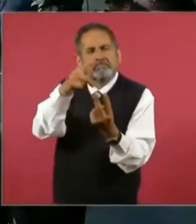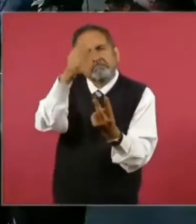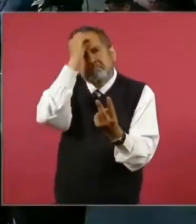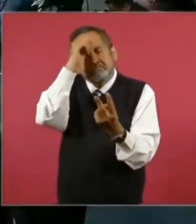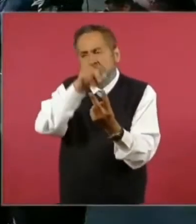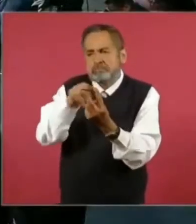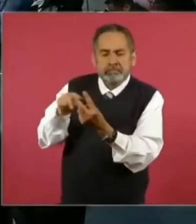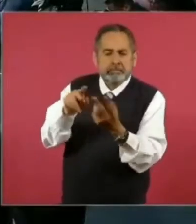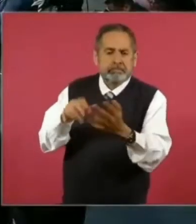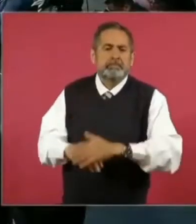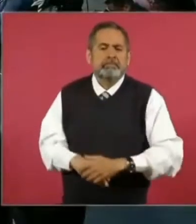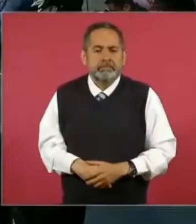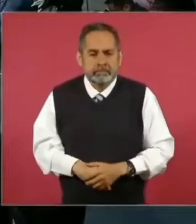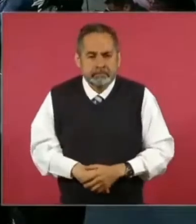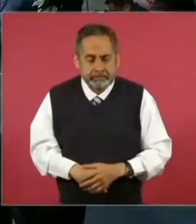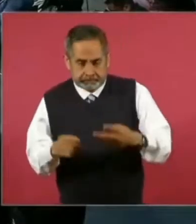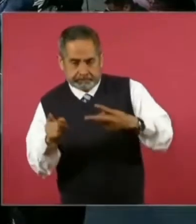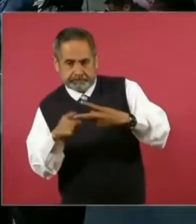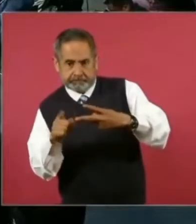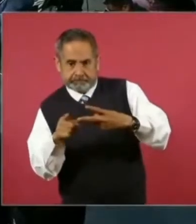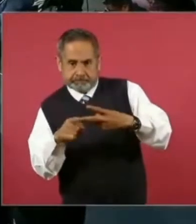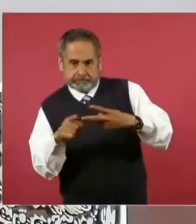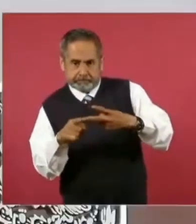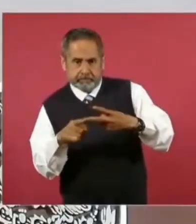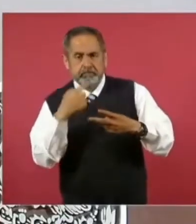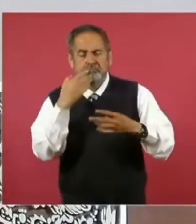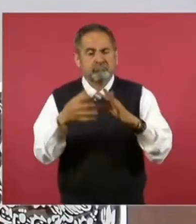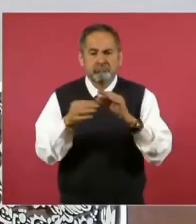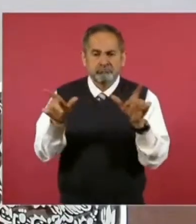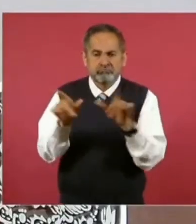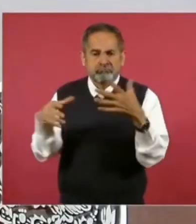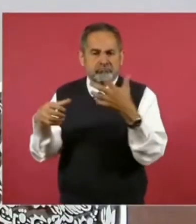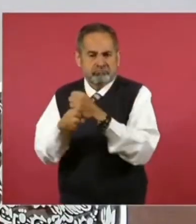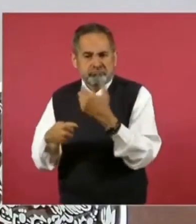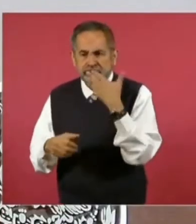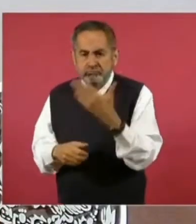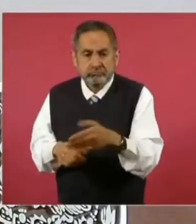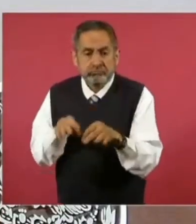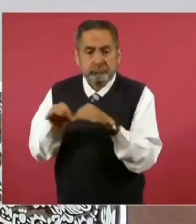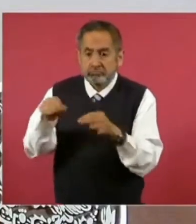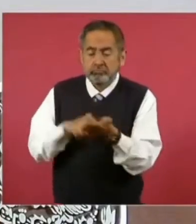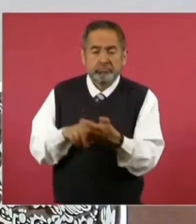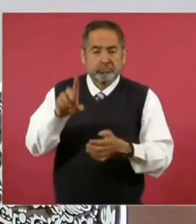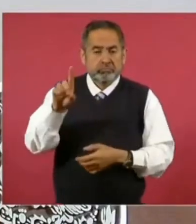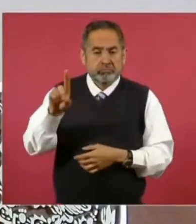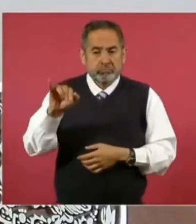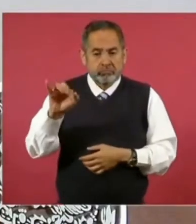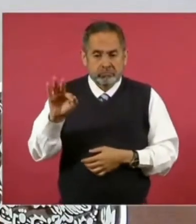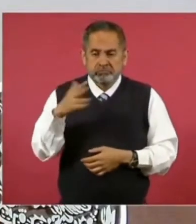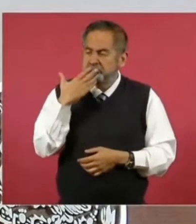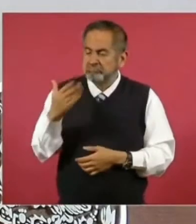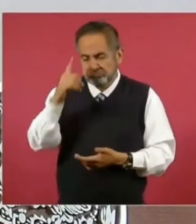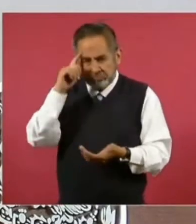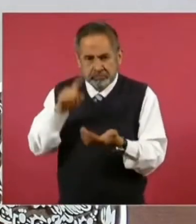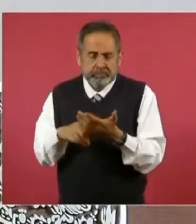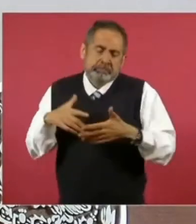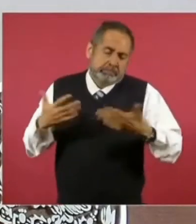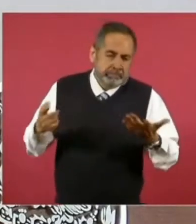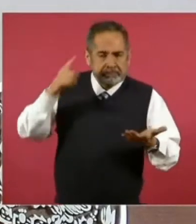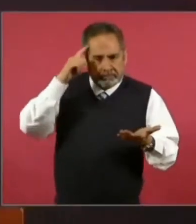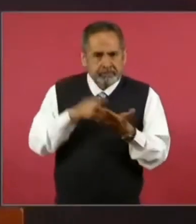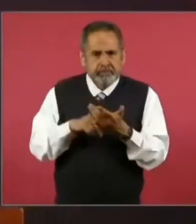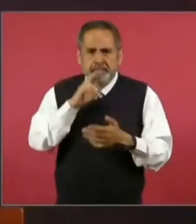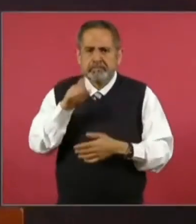Gracias. Con relación a la segunda, creo que has hecho un resumen muy bueno sobre el trabajo del DIF y creo que correspondería